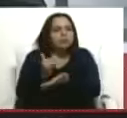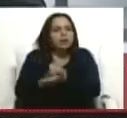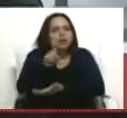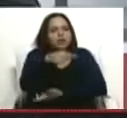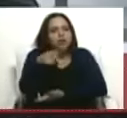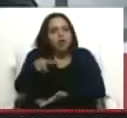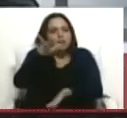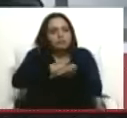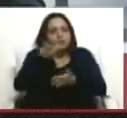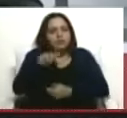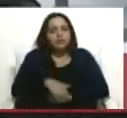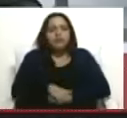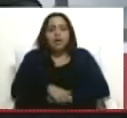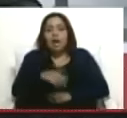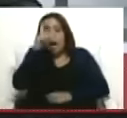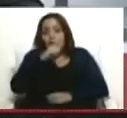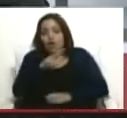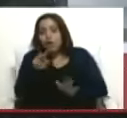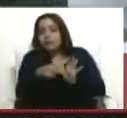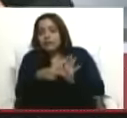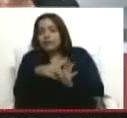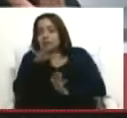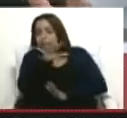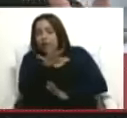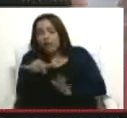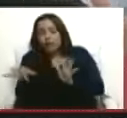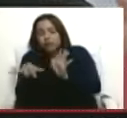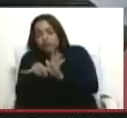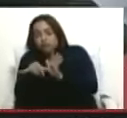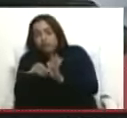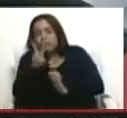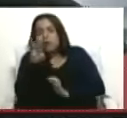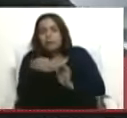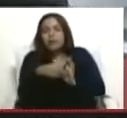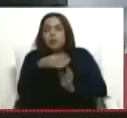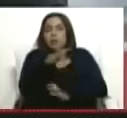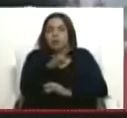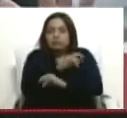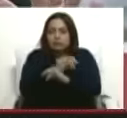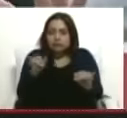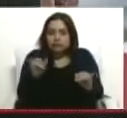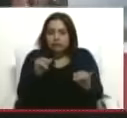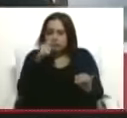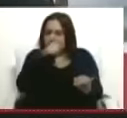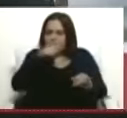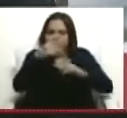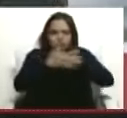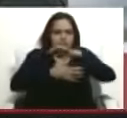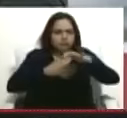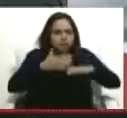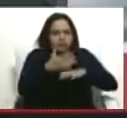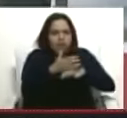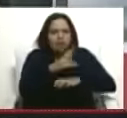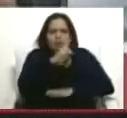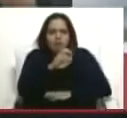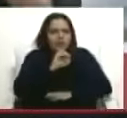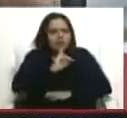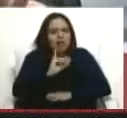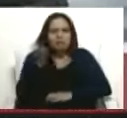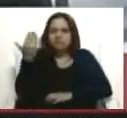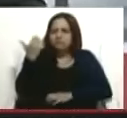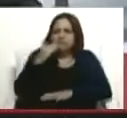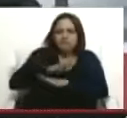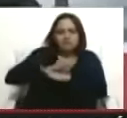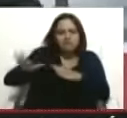y finales del 2004, esa terrible situación quedó atrás y empezamos a vivir